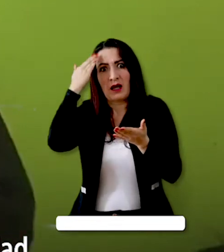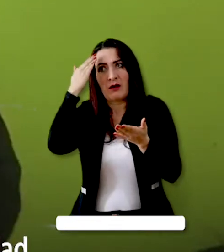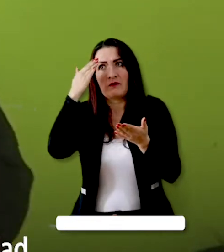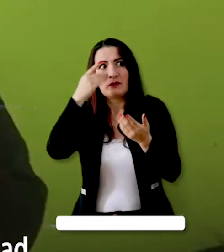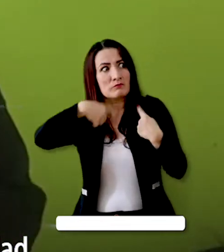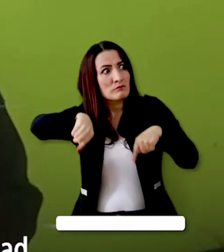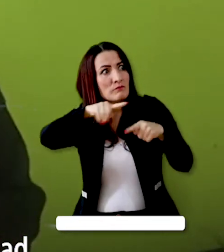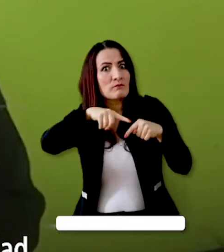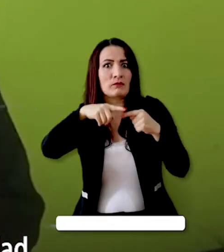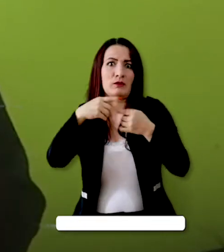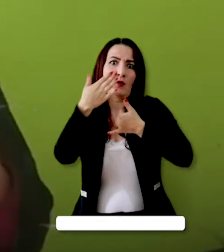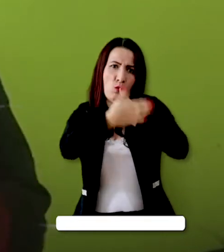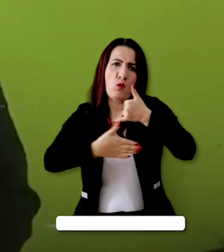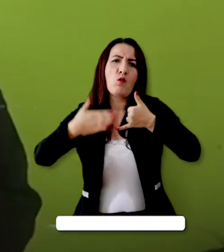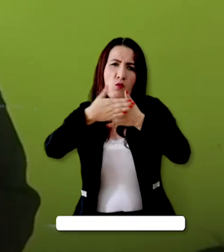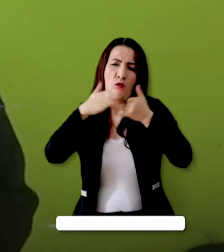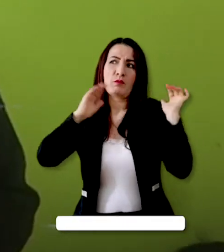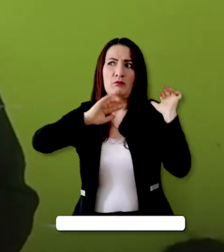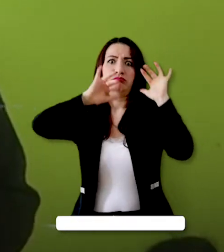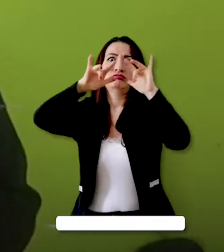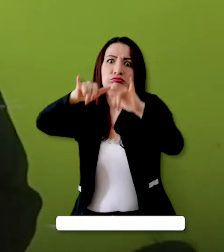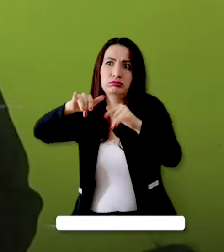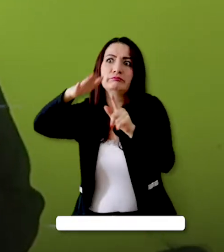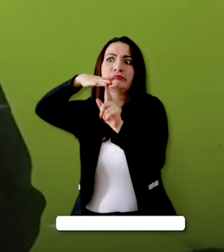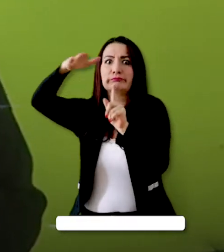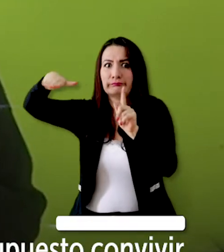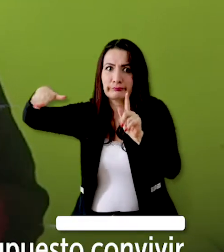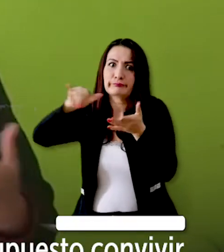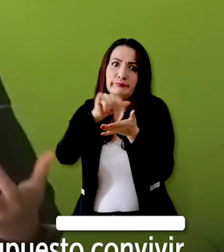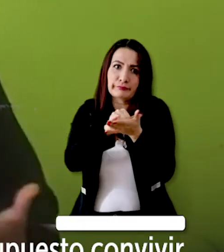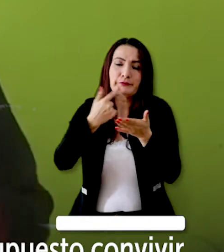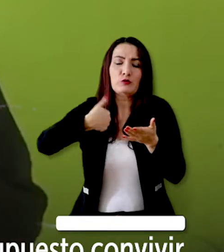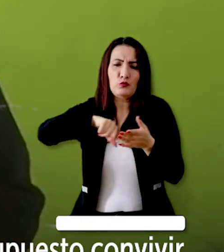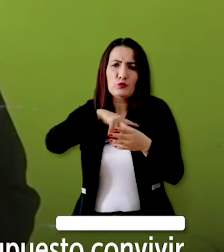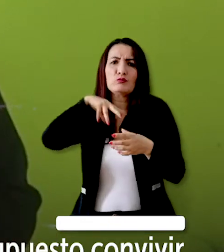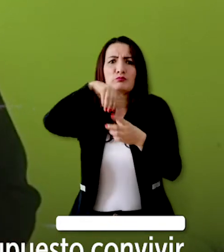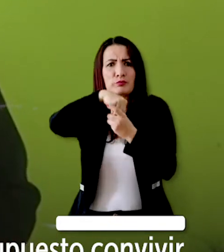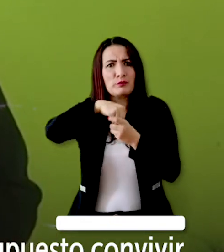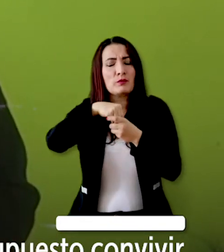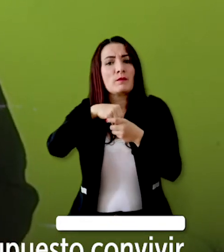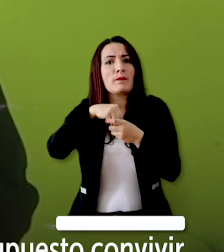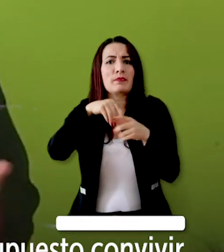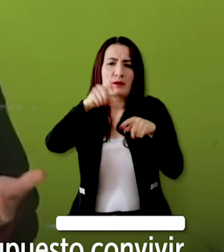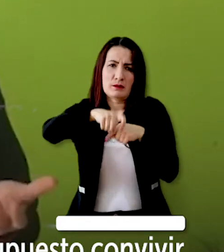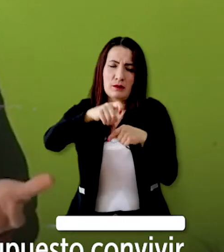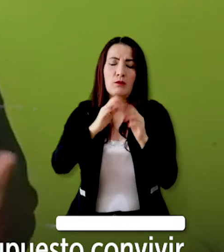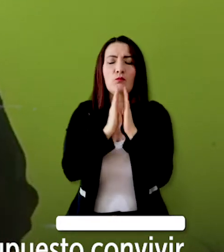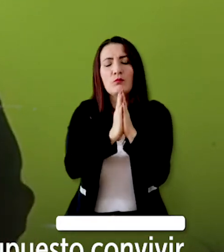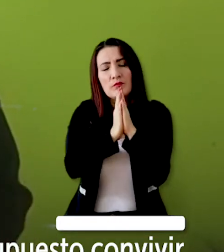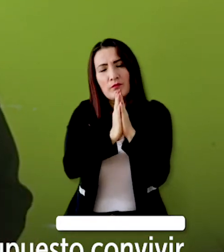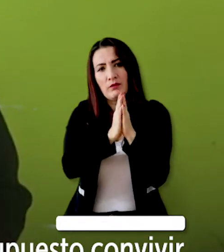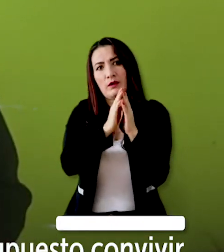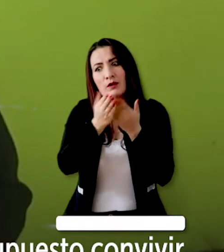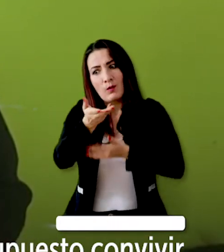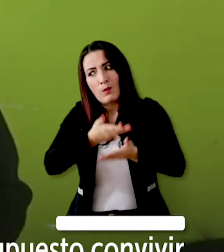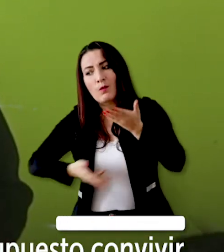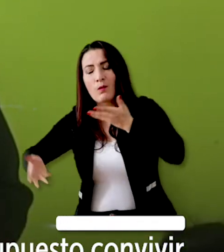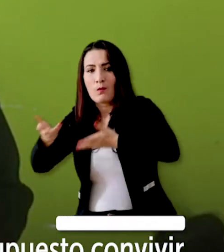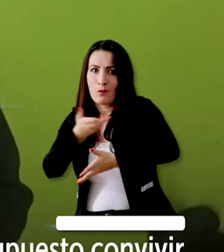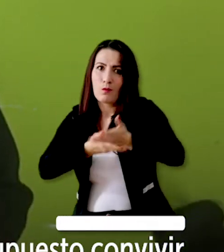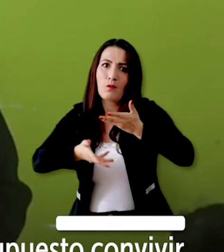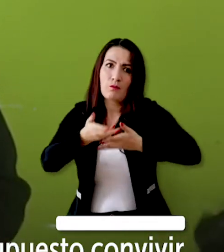cara a la ciudad y al país en el que vivimos y de que somos parte y que necesitamos, por supuesto,